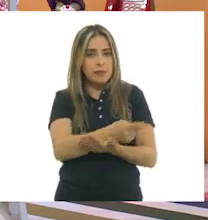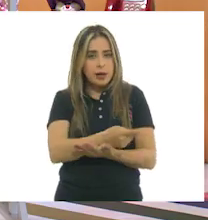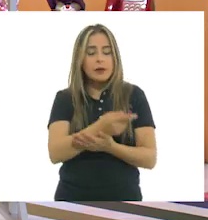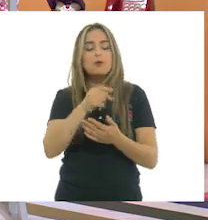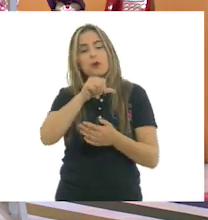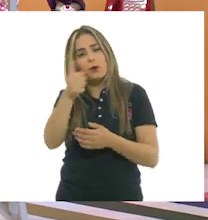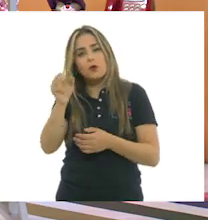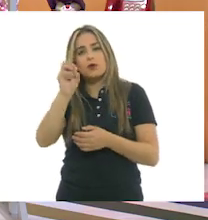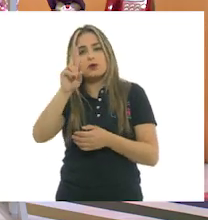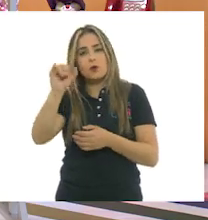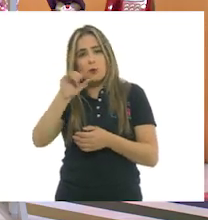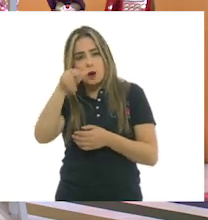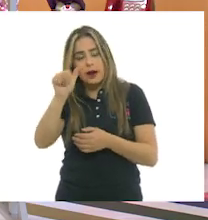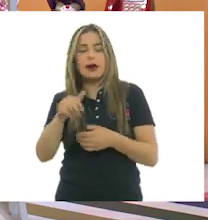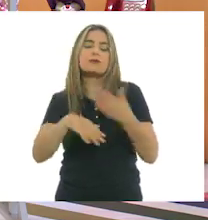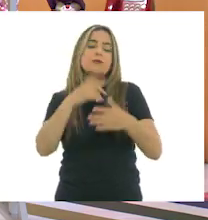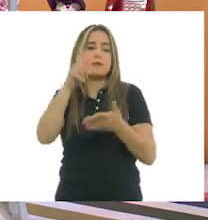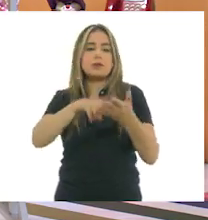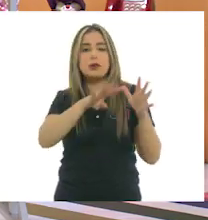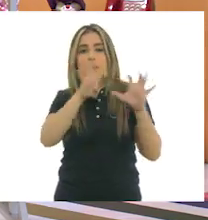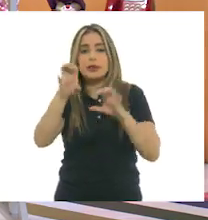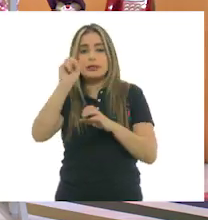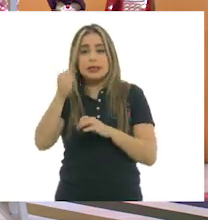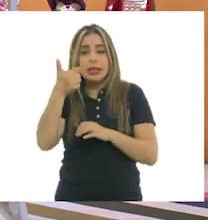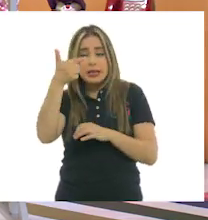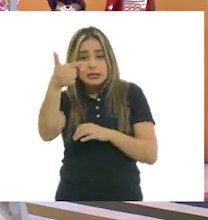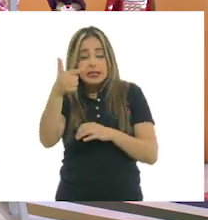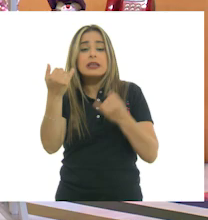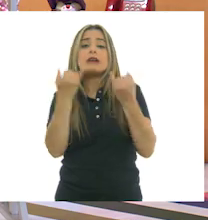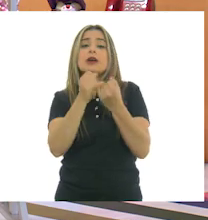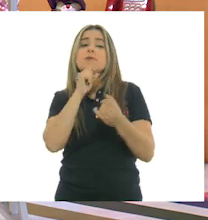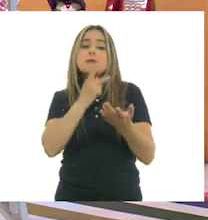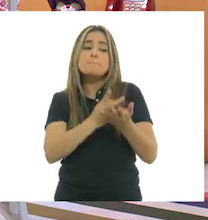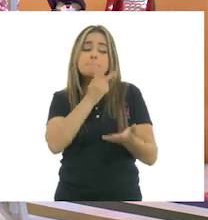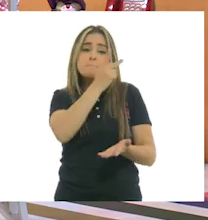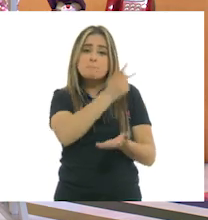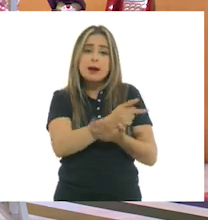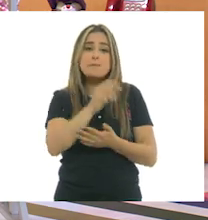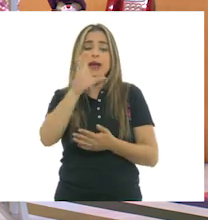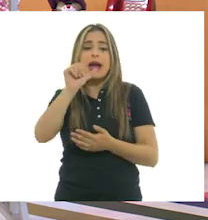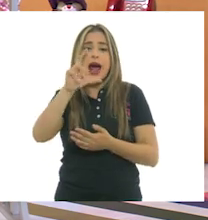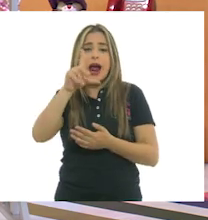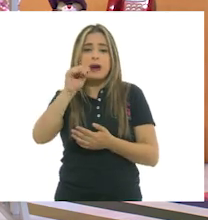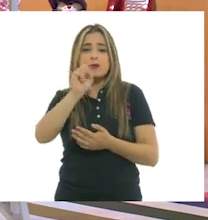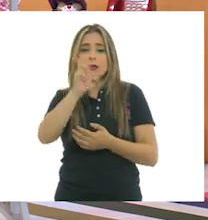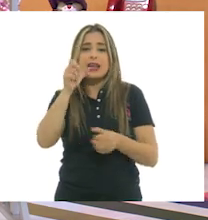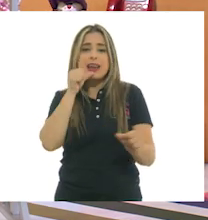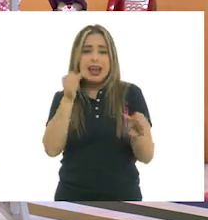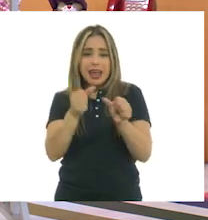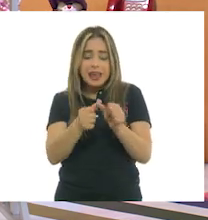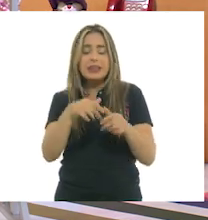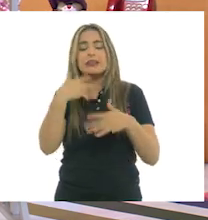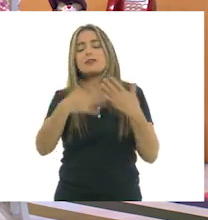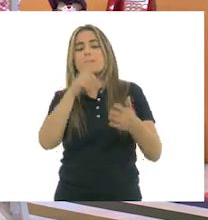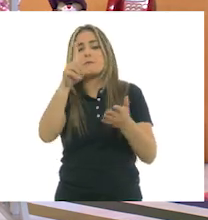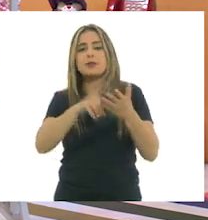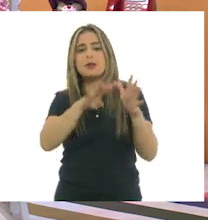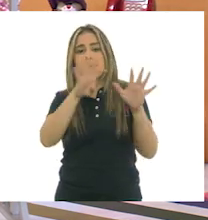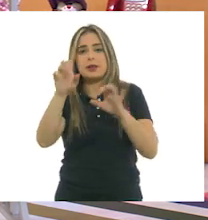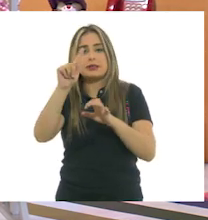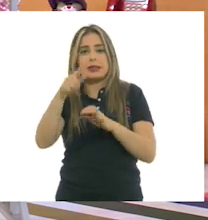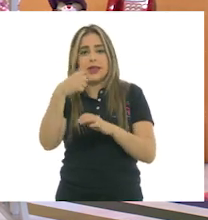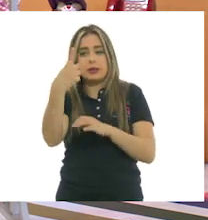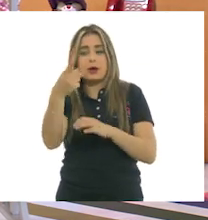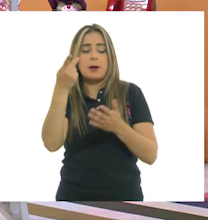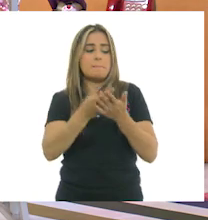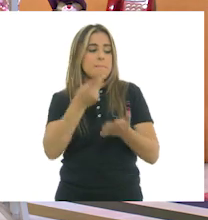la Cruz. En 1967, se le otorgó el premio Carlos Trujette de Letras. Y en 1972, mereció